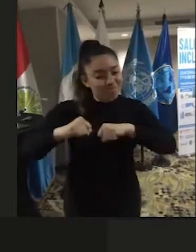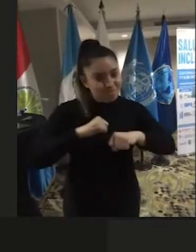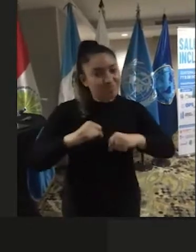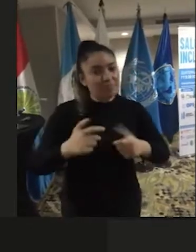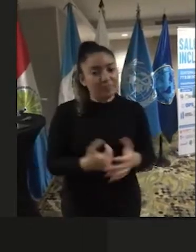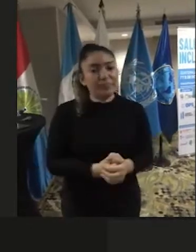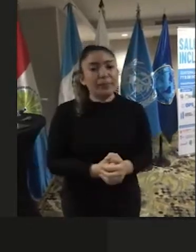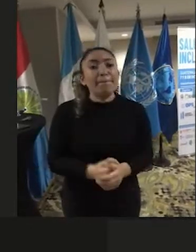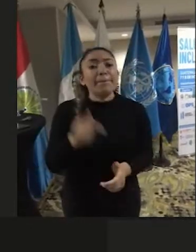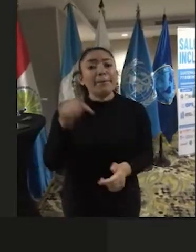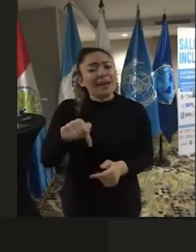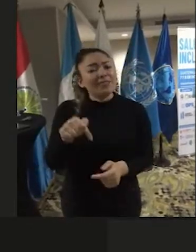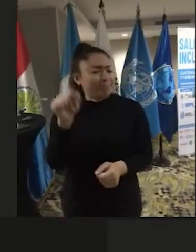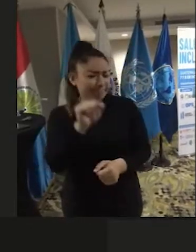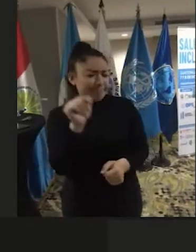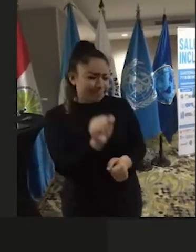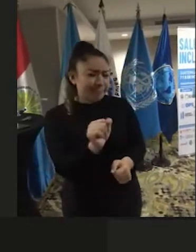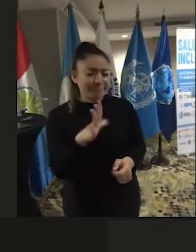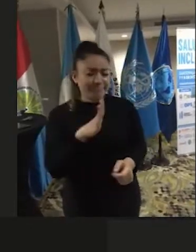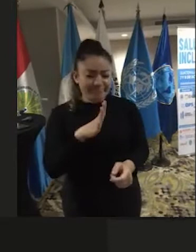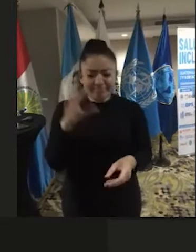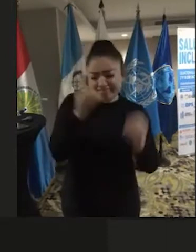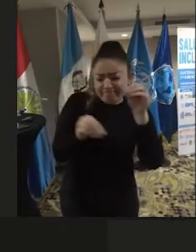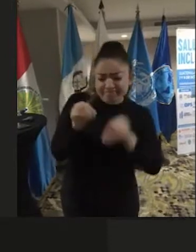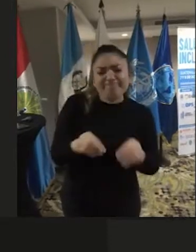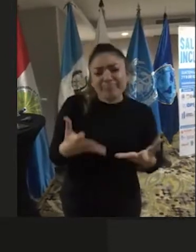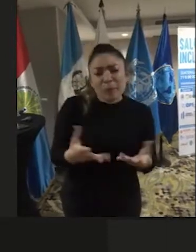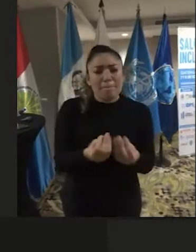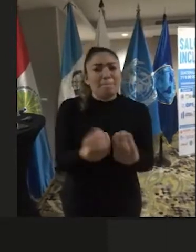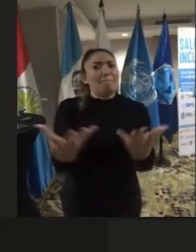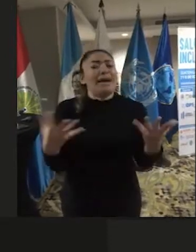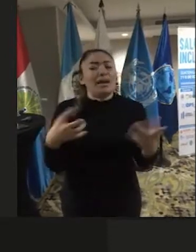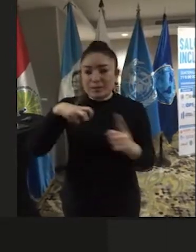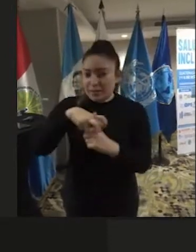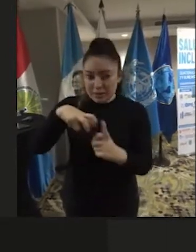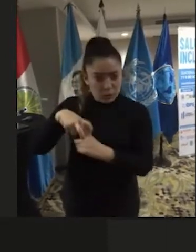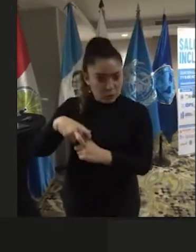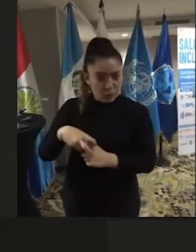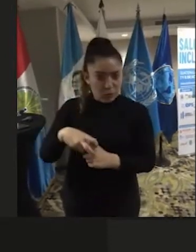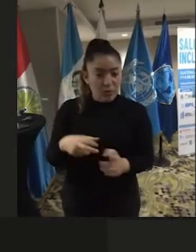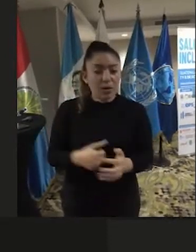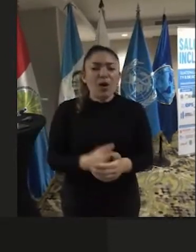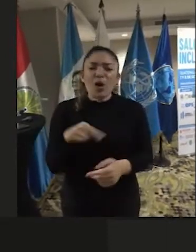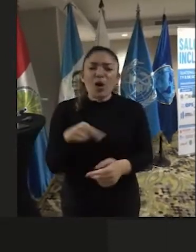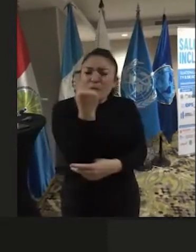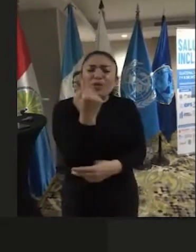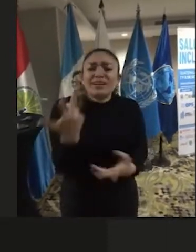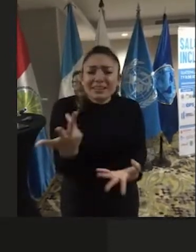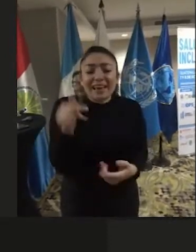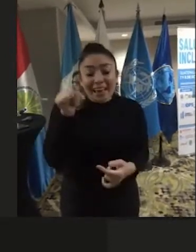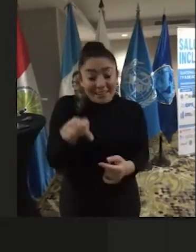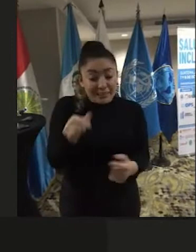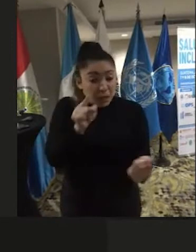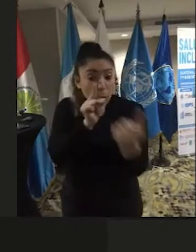Esto por supuesto está implicando varios desafíos, ¿no? El importante de este